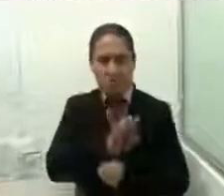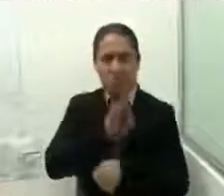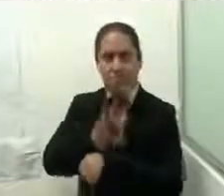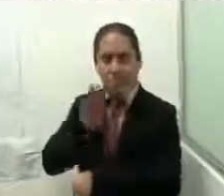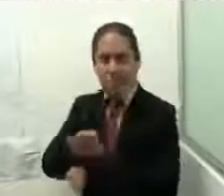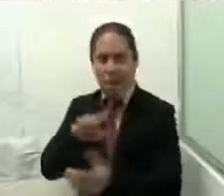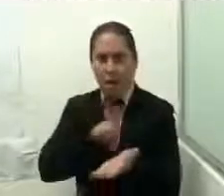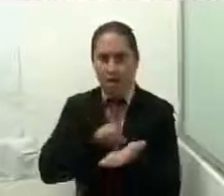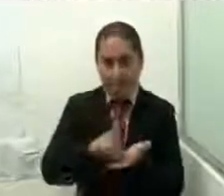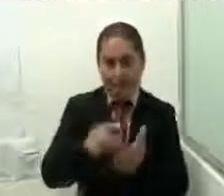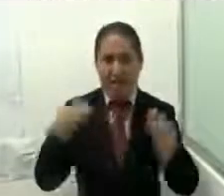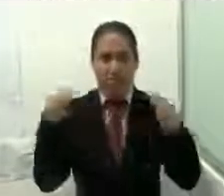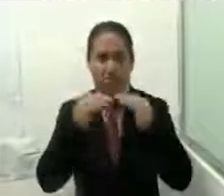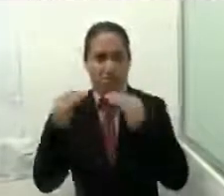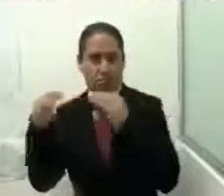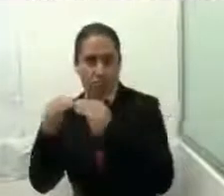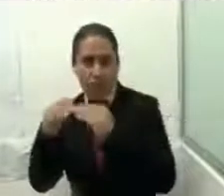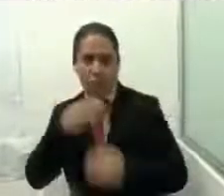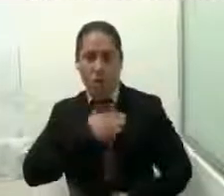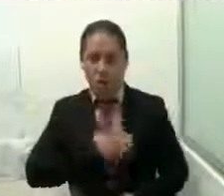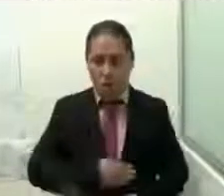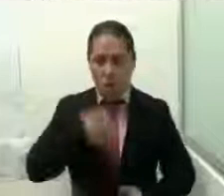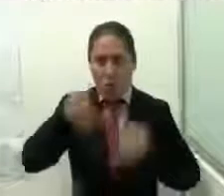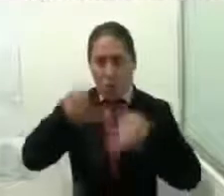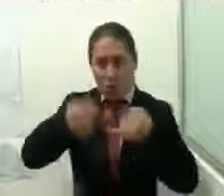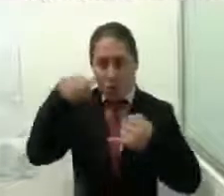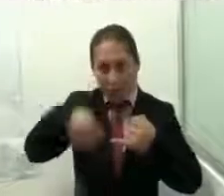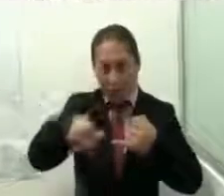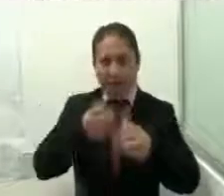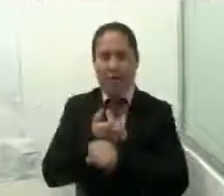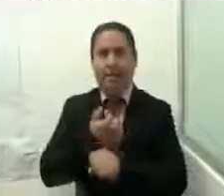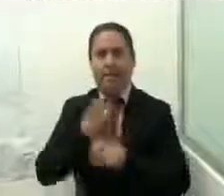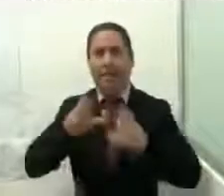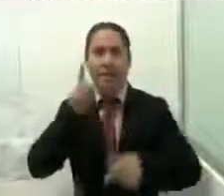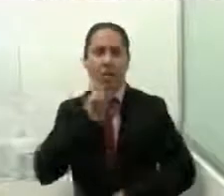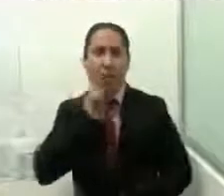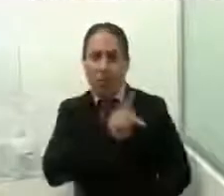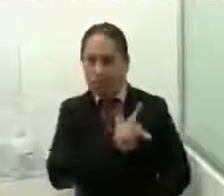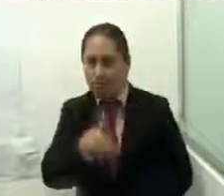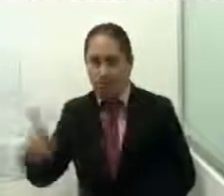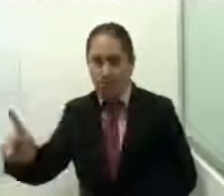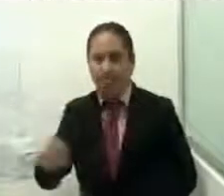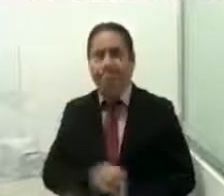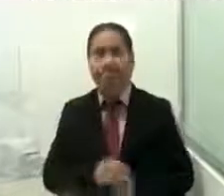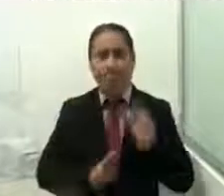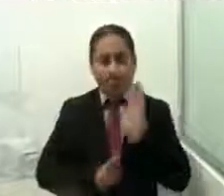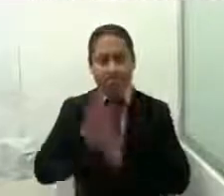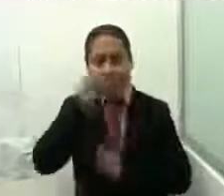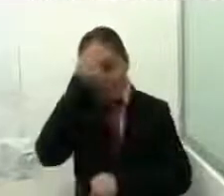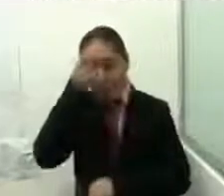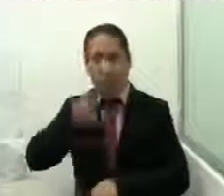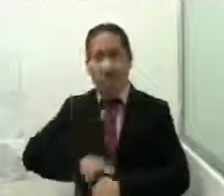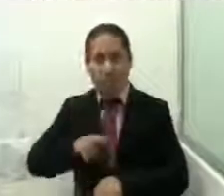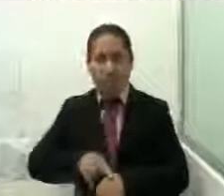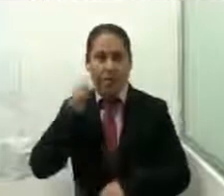de la igualdad y la justicia en las mujeres en el Estado. Es de destacar que esta Secretaría siempre ha tenido como eje